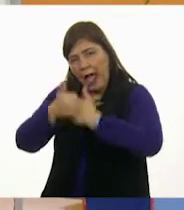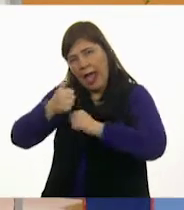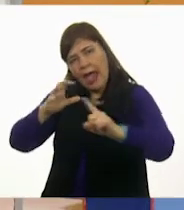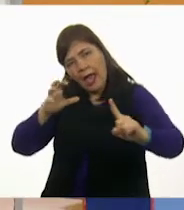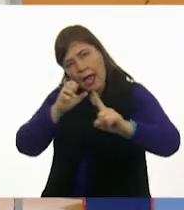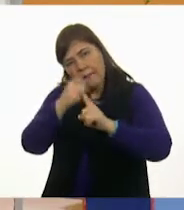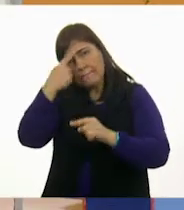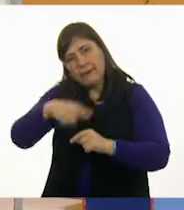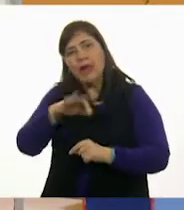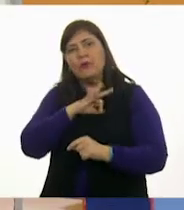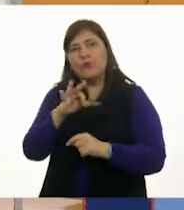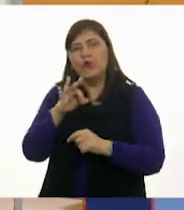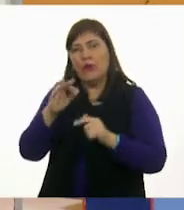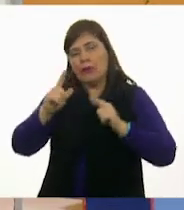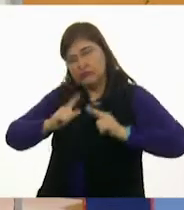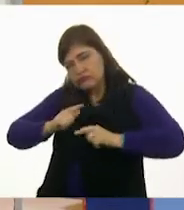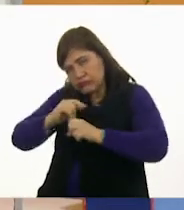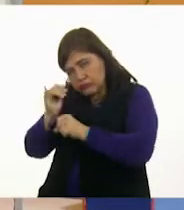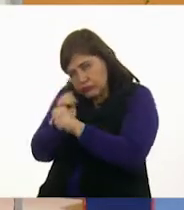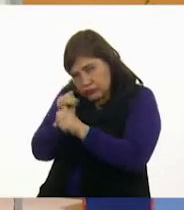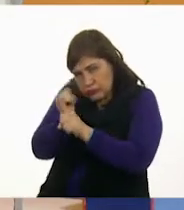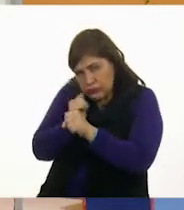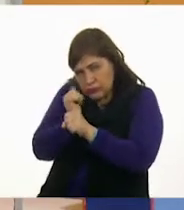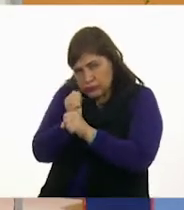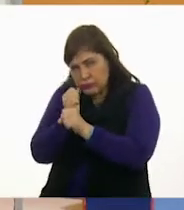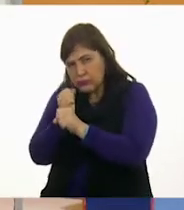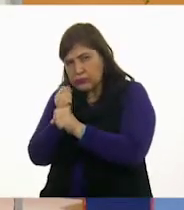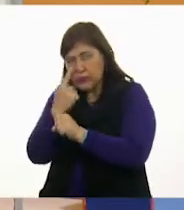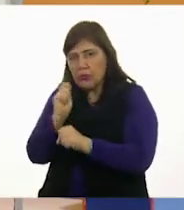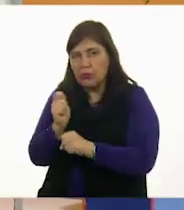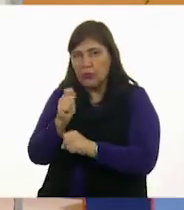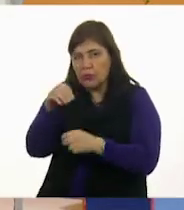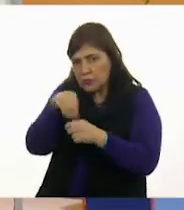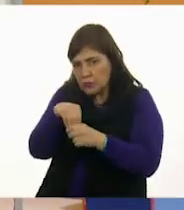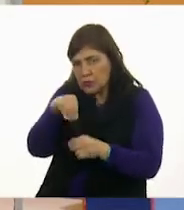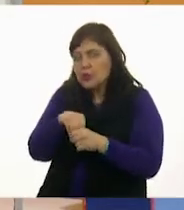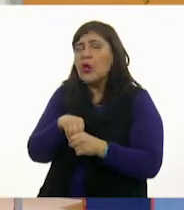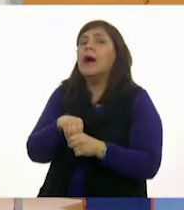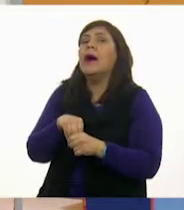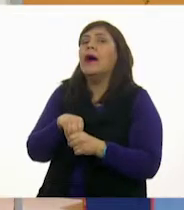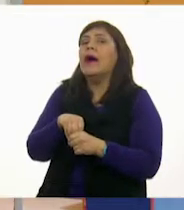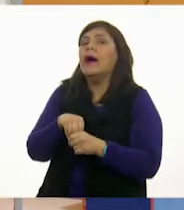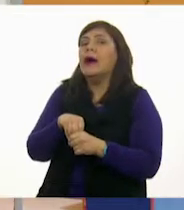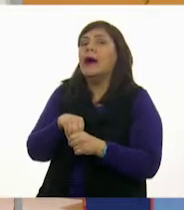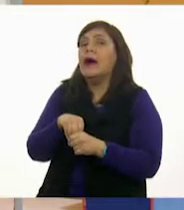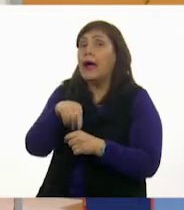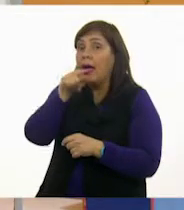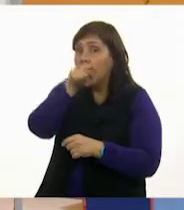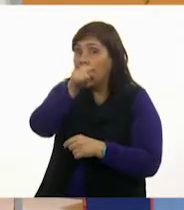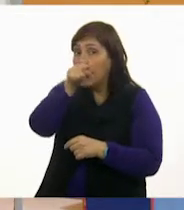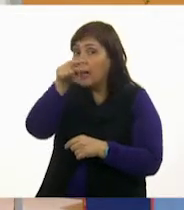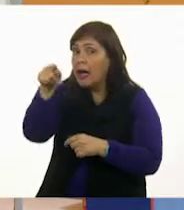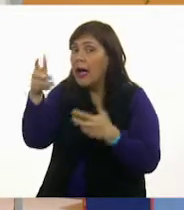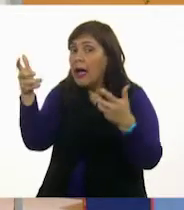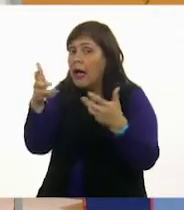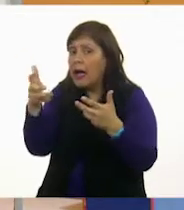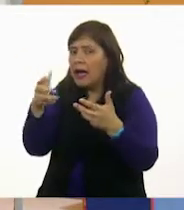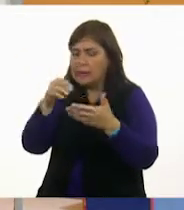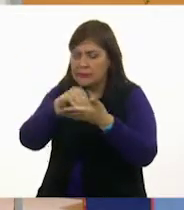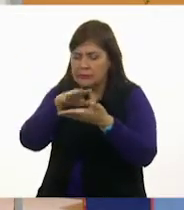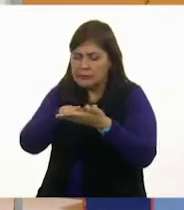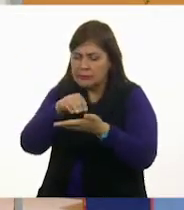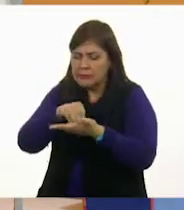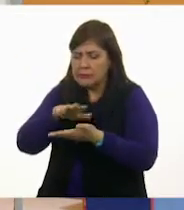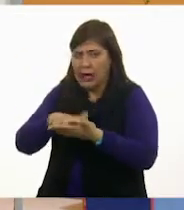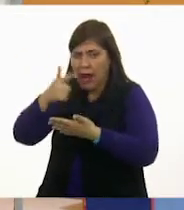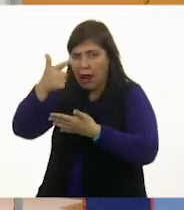agentes secretos es que ellos mismos hagan una lista de